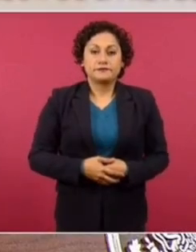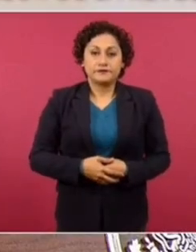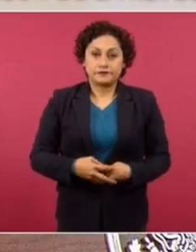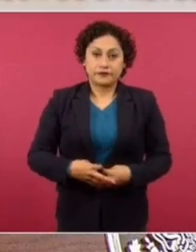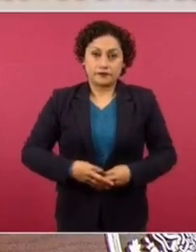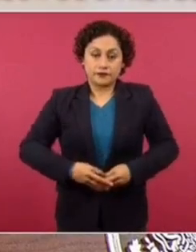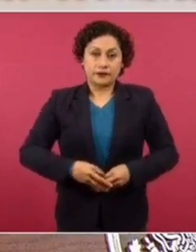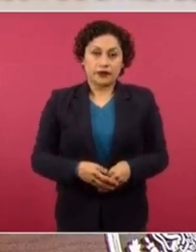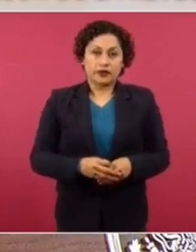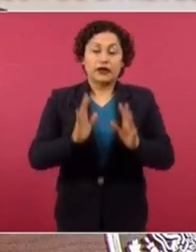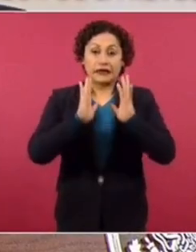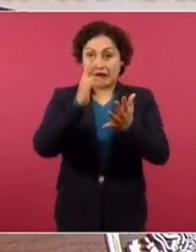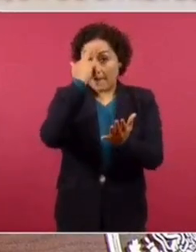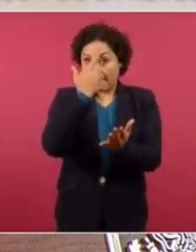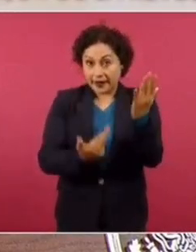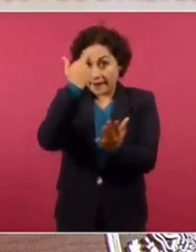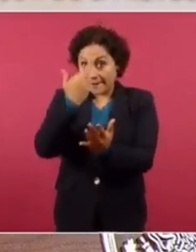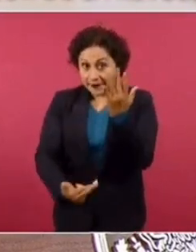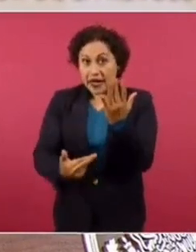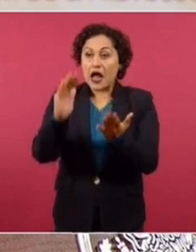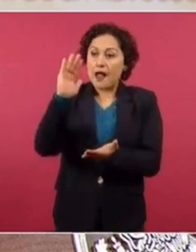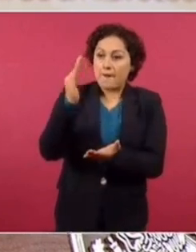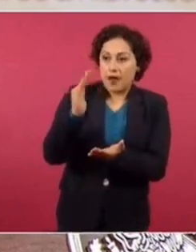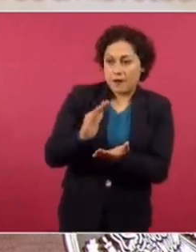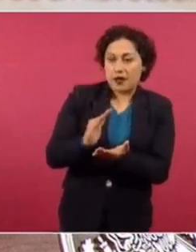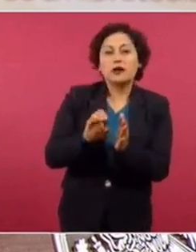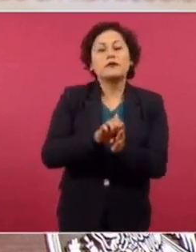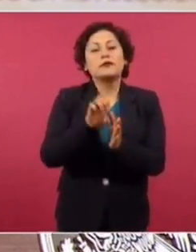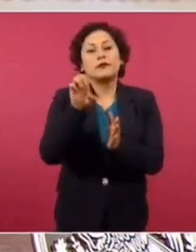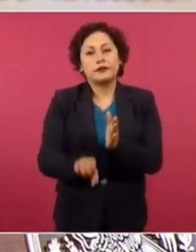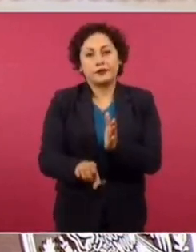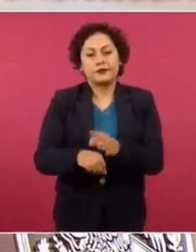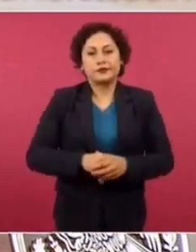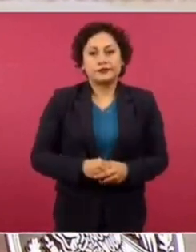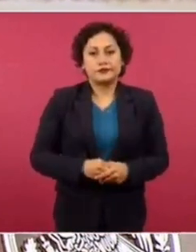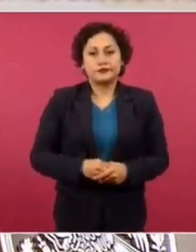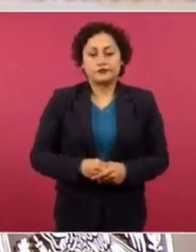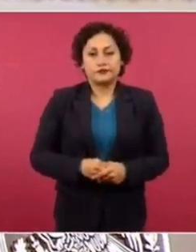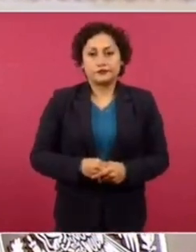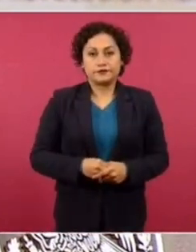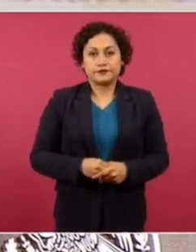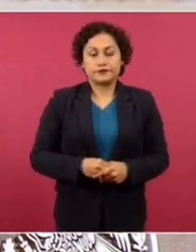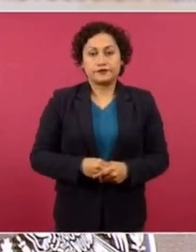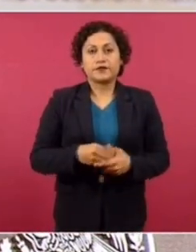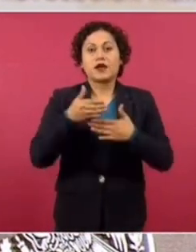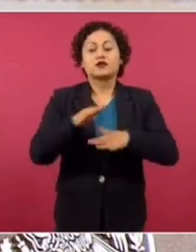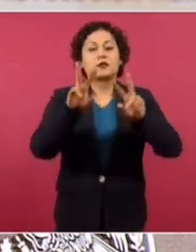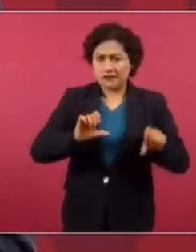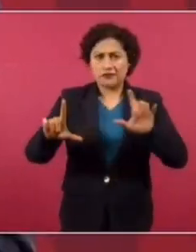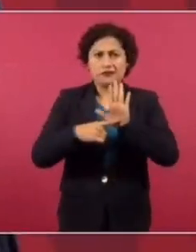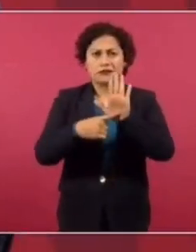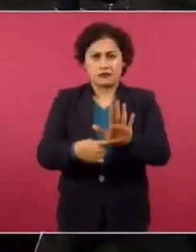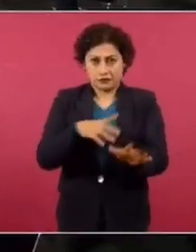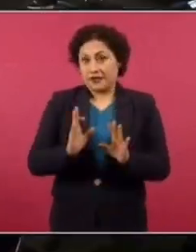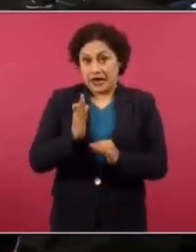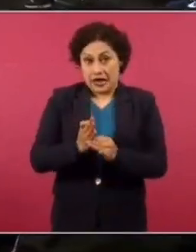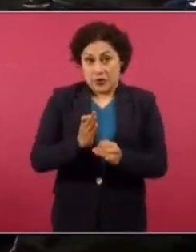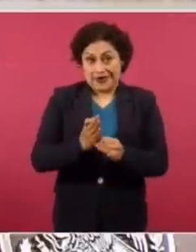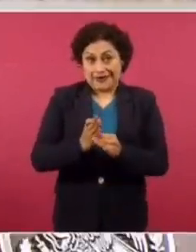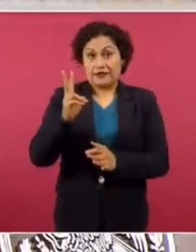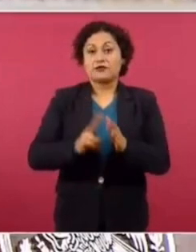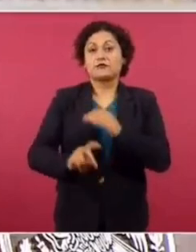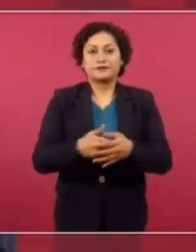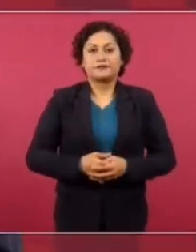bajar la incidencia delictiva en específico en lo relacionado con homicidios. Y este año